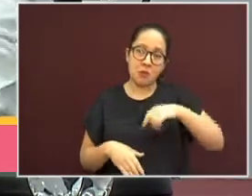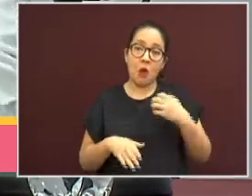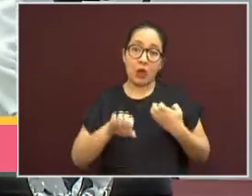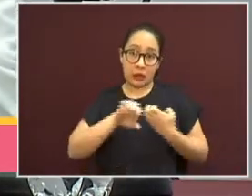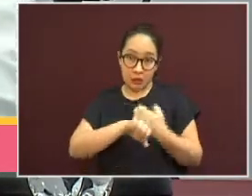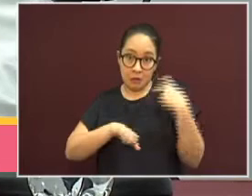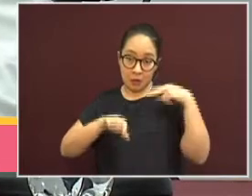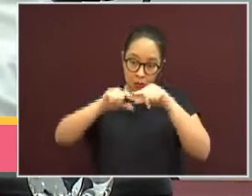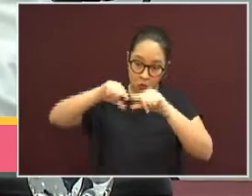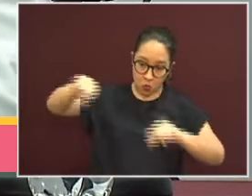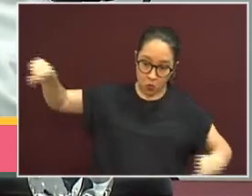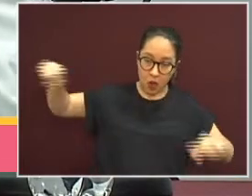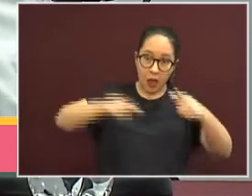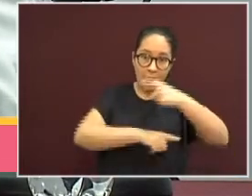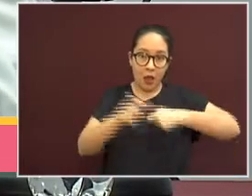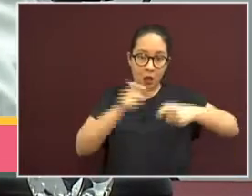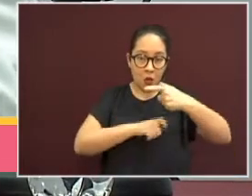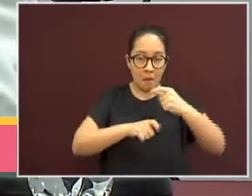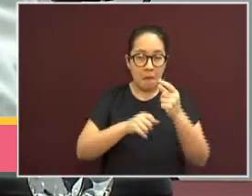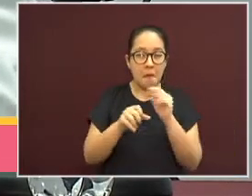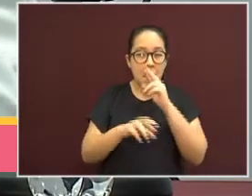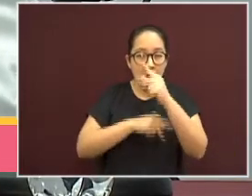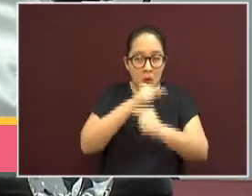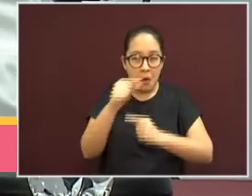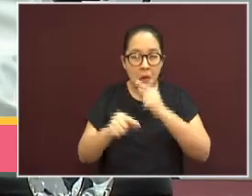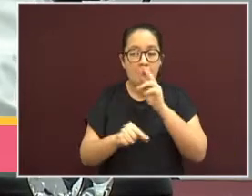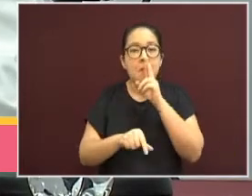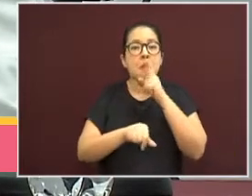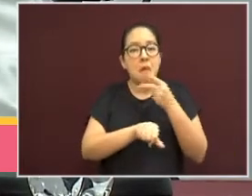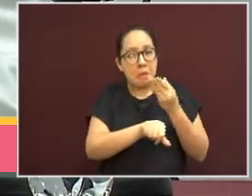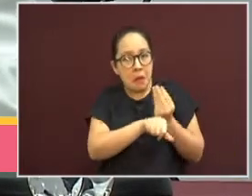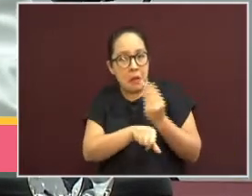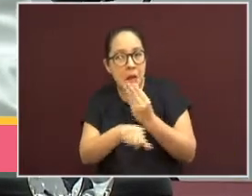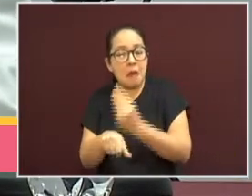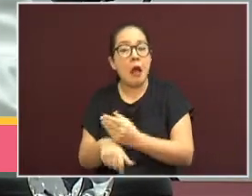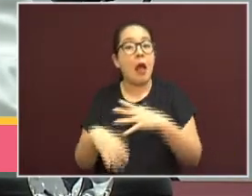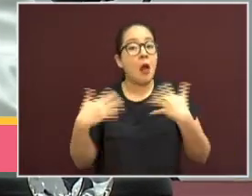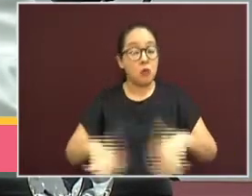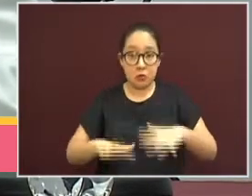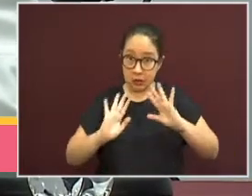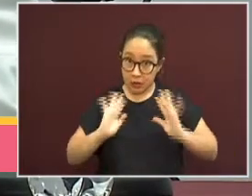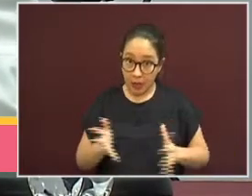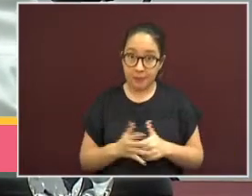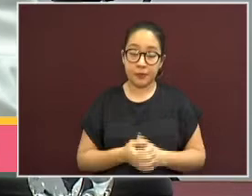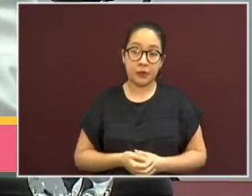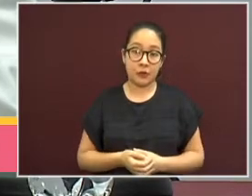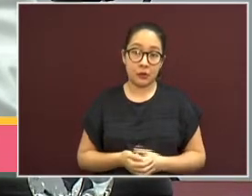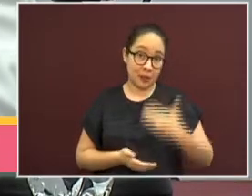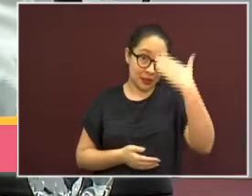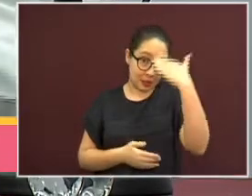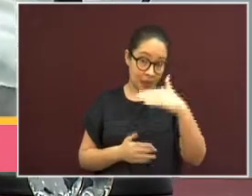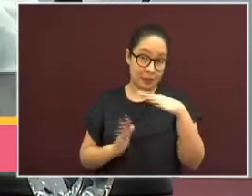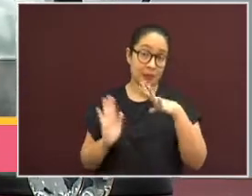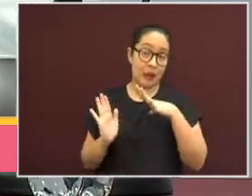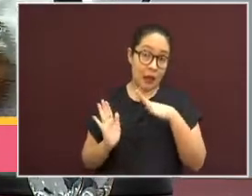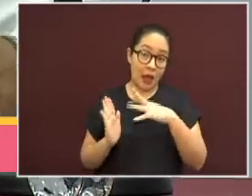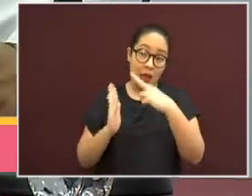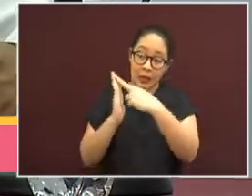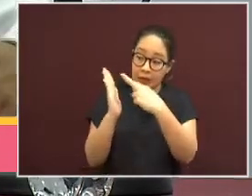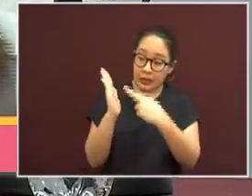para la nueva normalidad, por el cual se implementarán, escuchen bien, estrategias